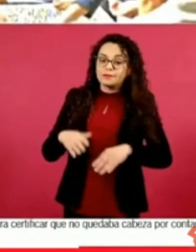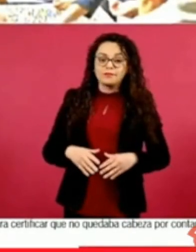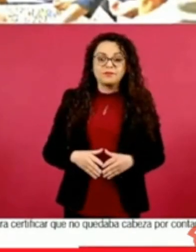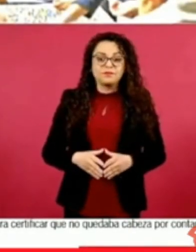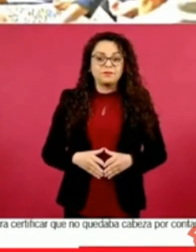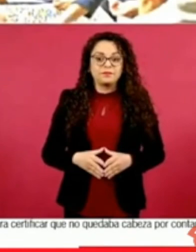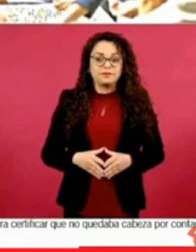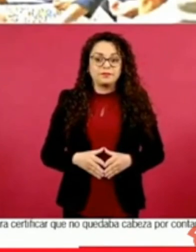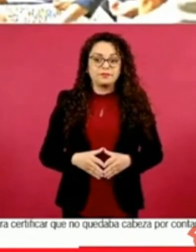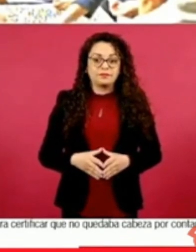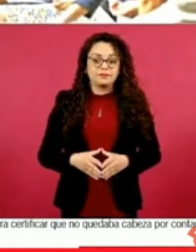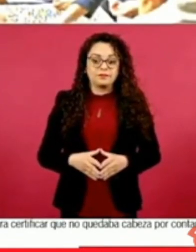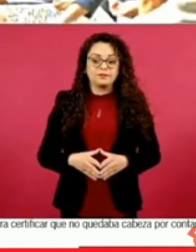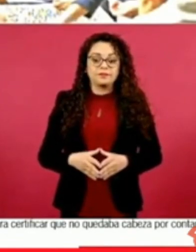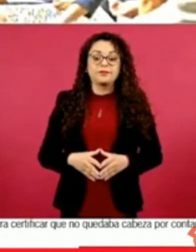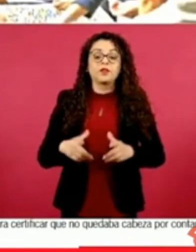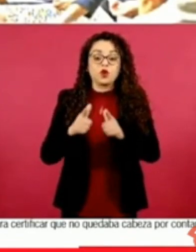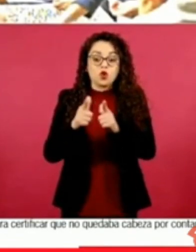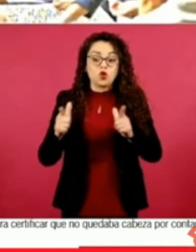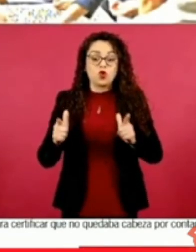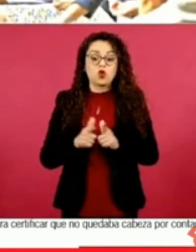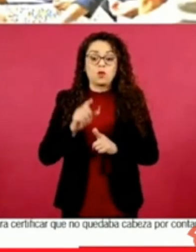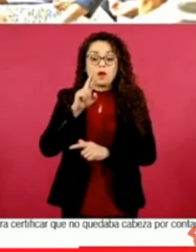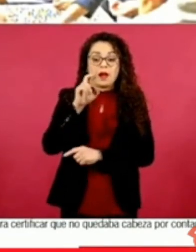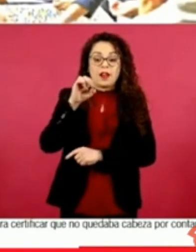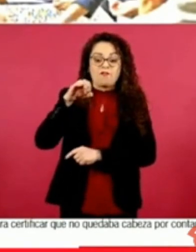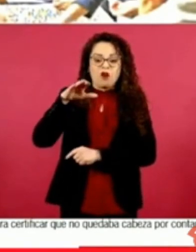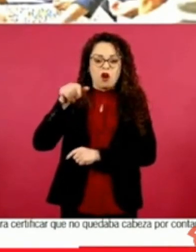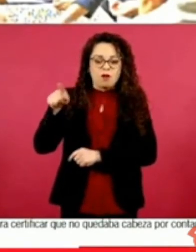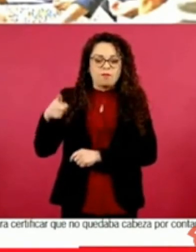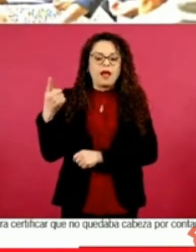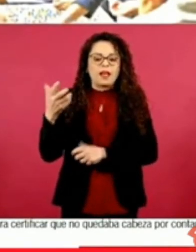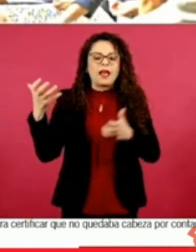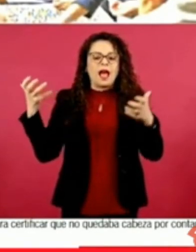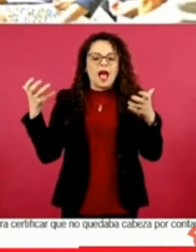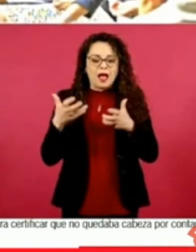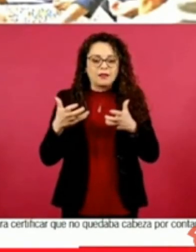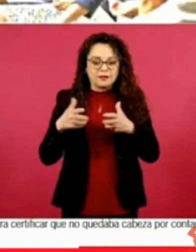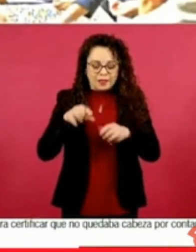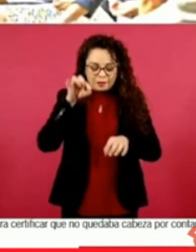realiza Grupo Reforma ejercicio para contar persona por persona